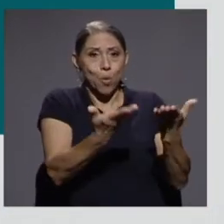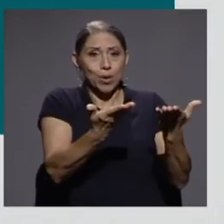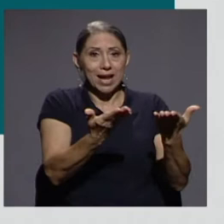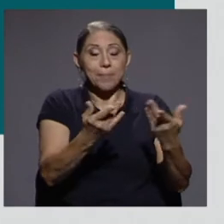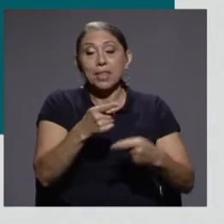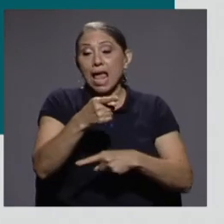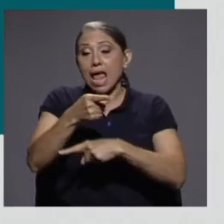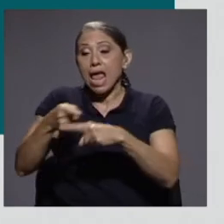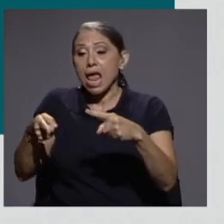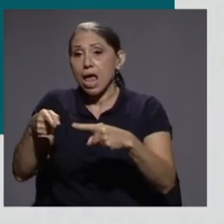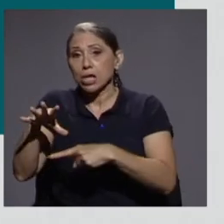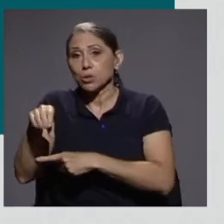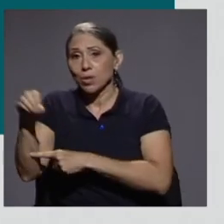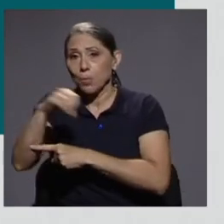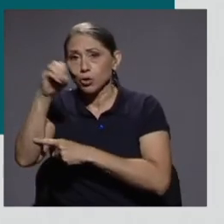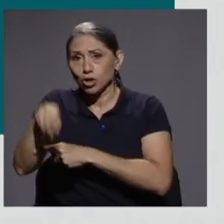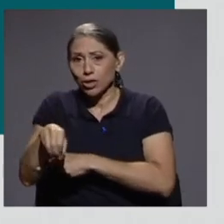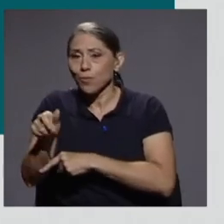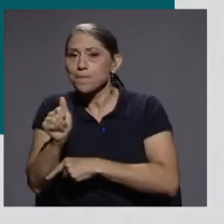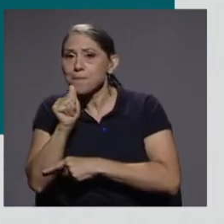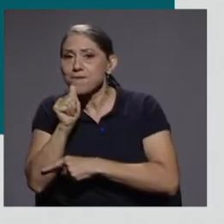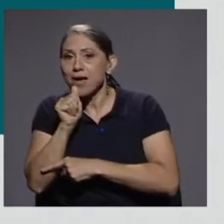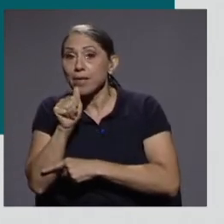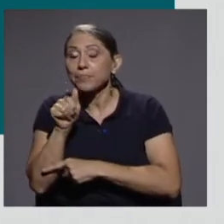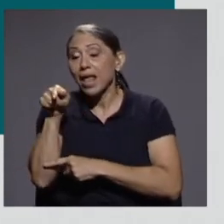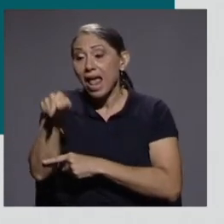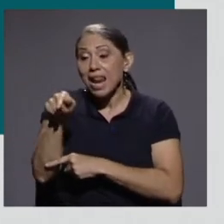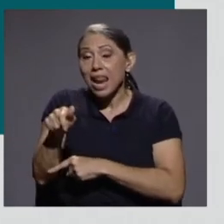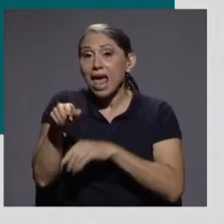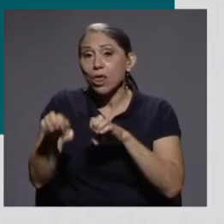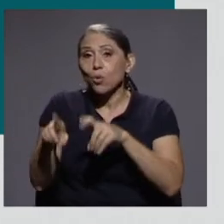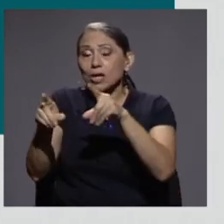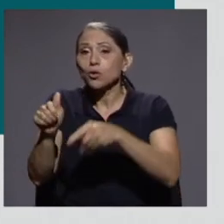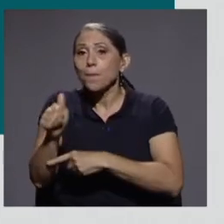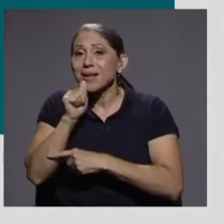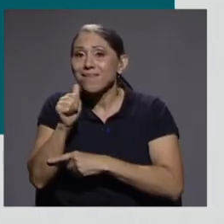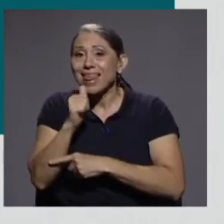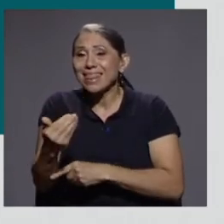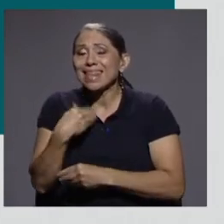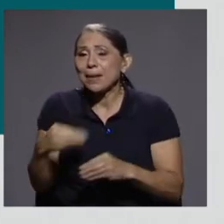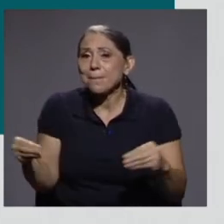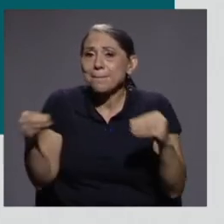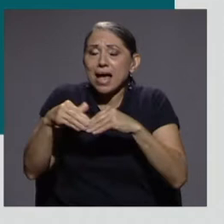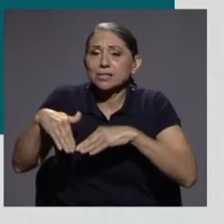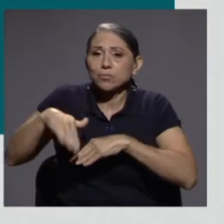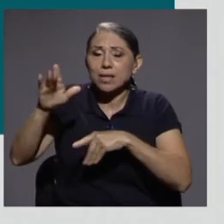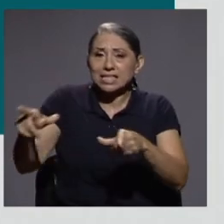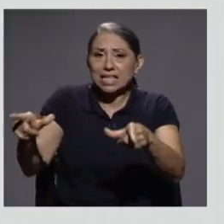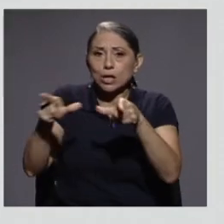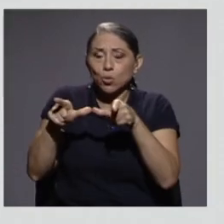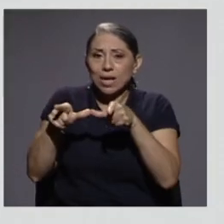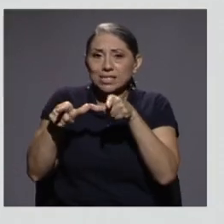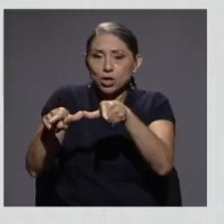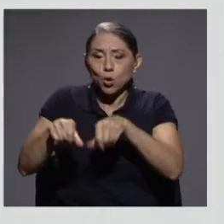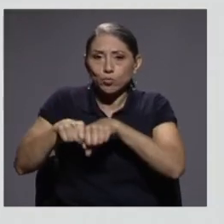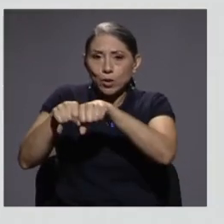% en la educación privada. La educación privada, en cambio, concentra la titulación con más del 65%.